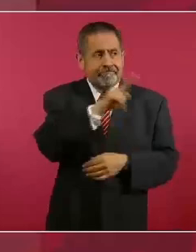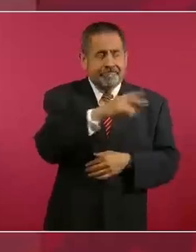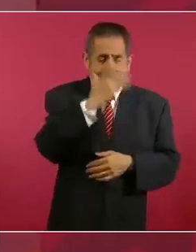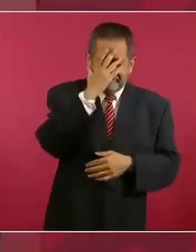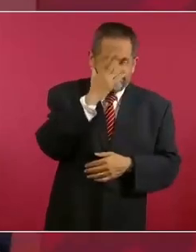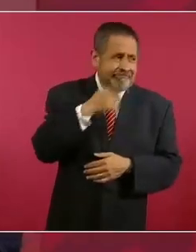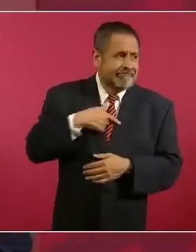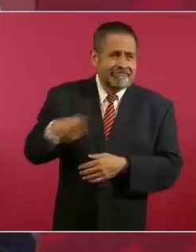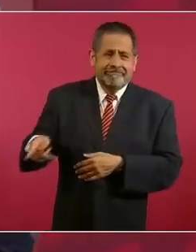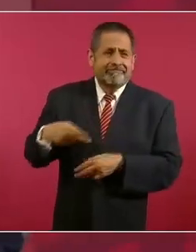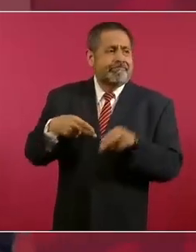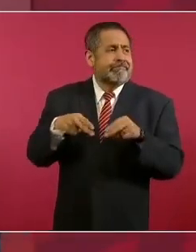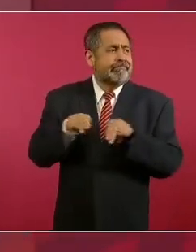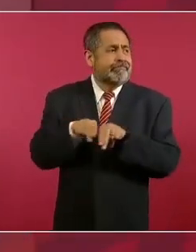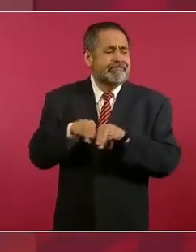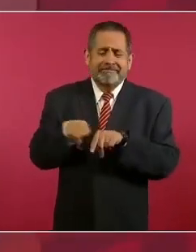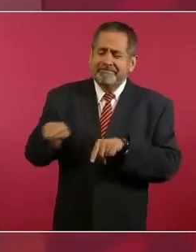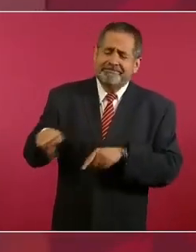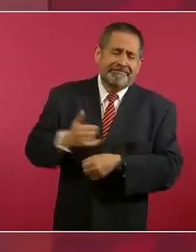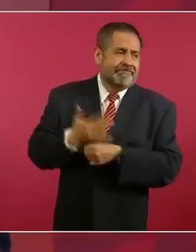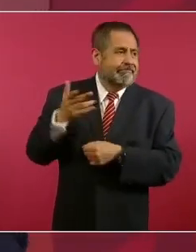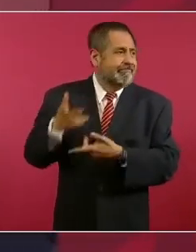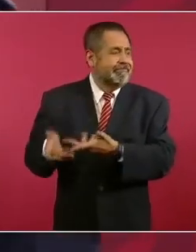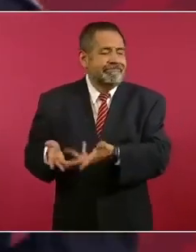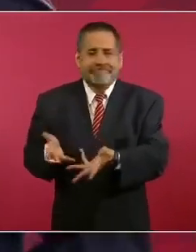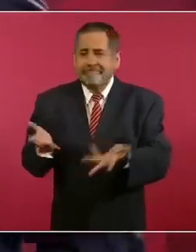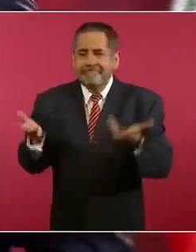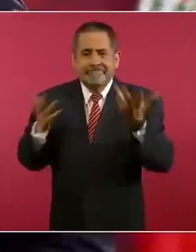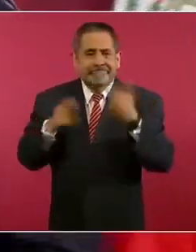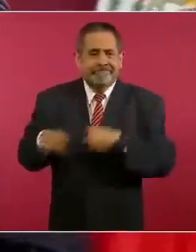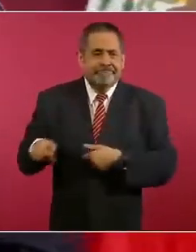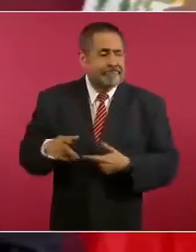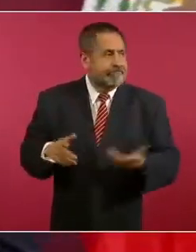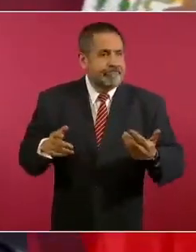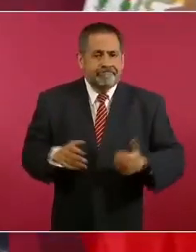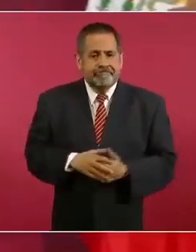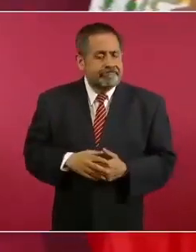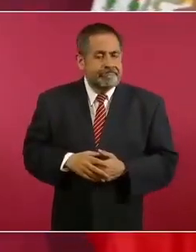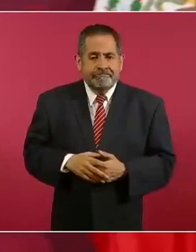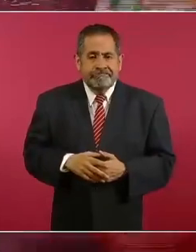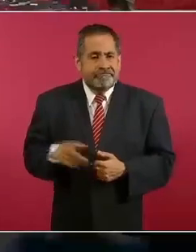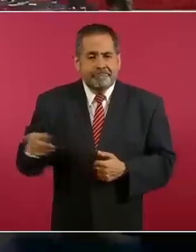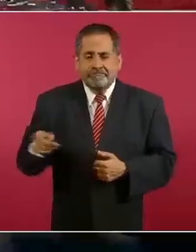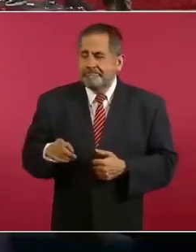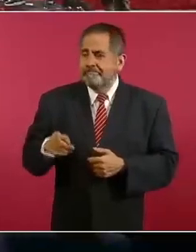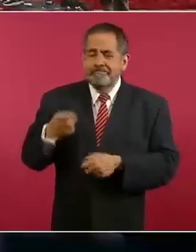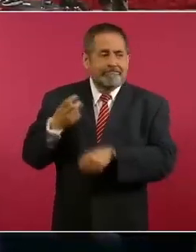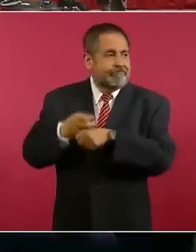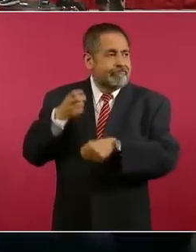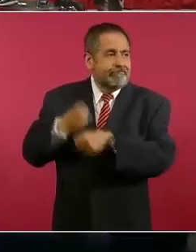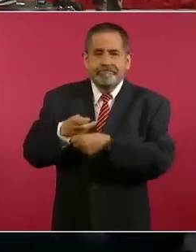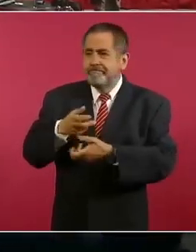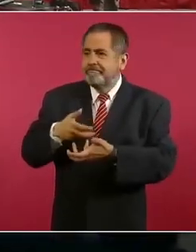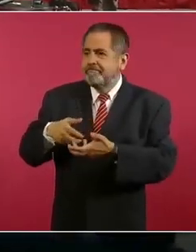porque este muchacho está de revoltoso,